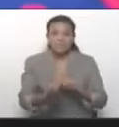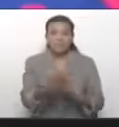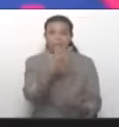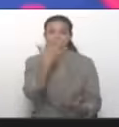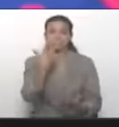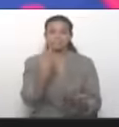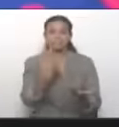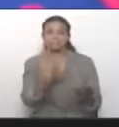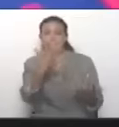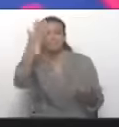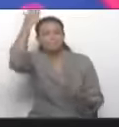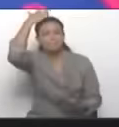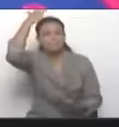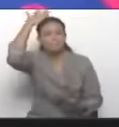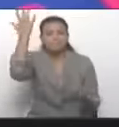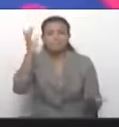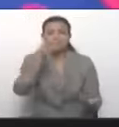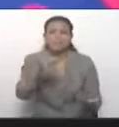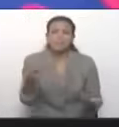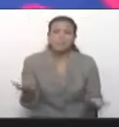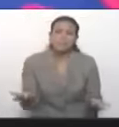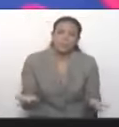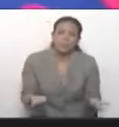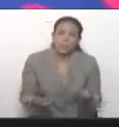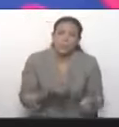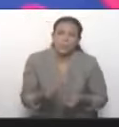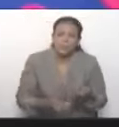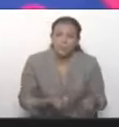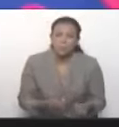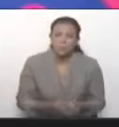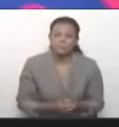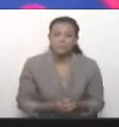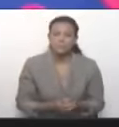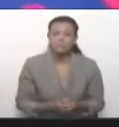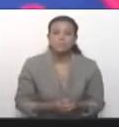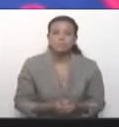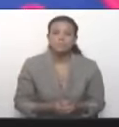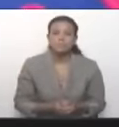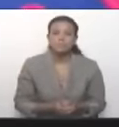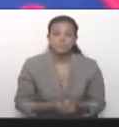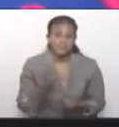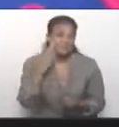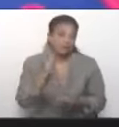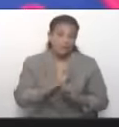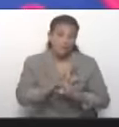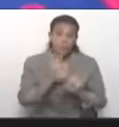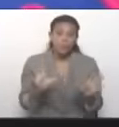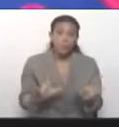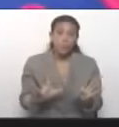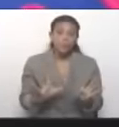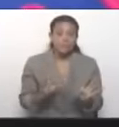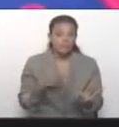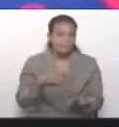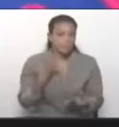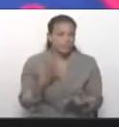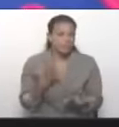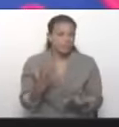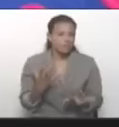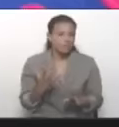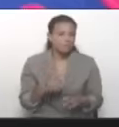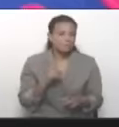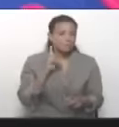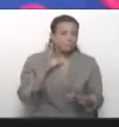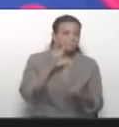como lo que no es, precisamente. Ya sabemos nosotros las capacidades de